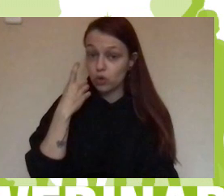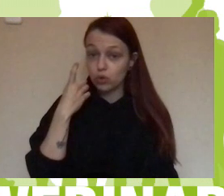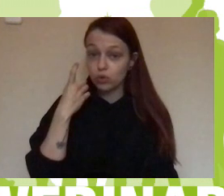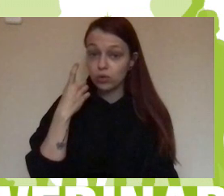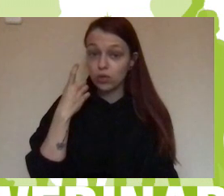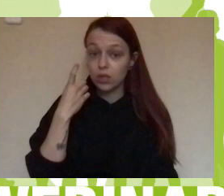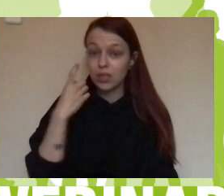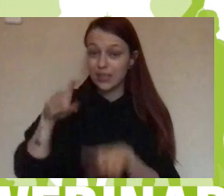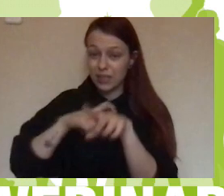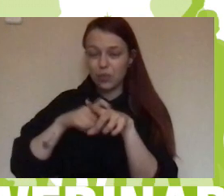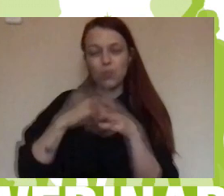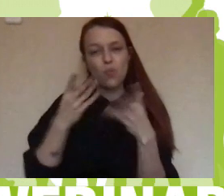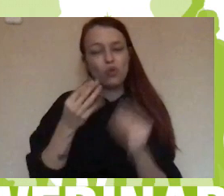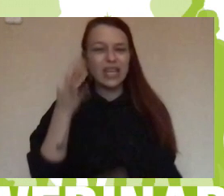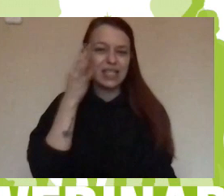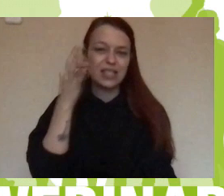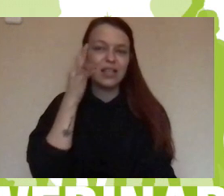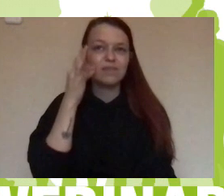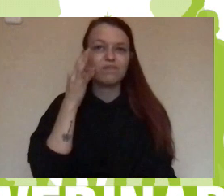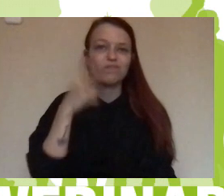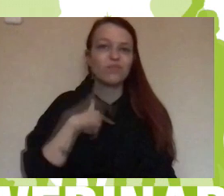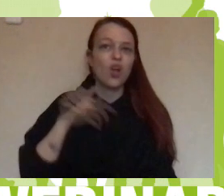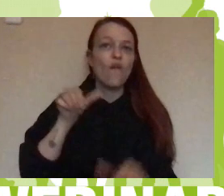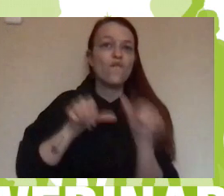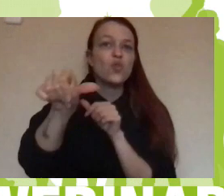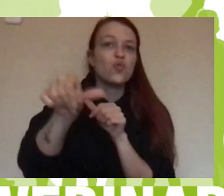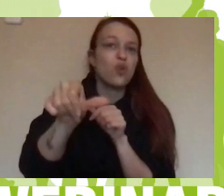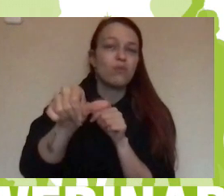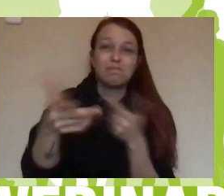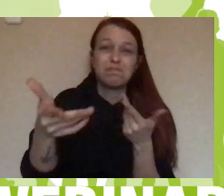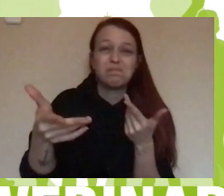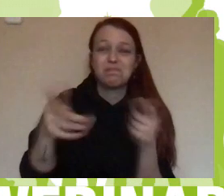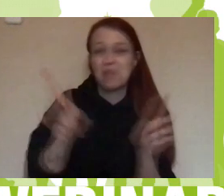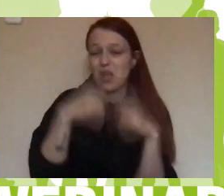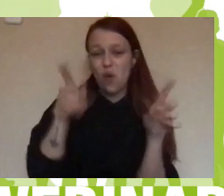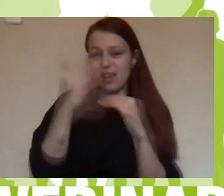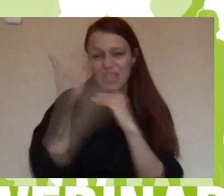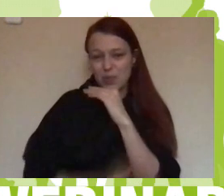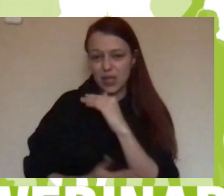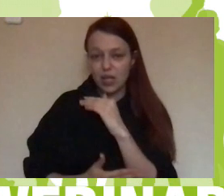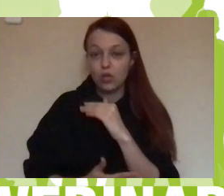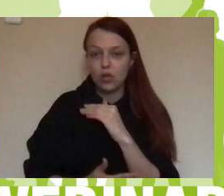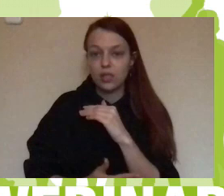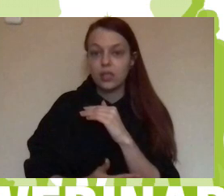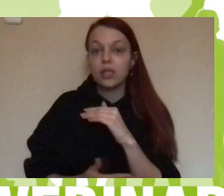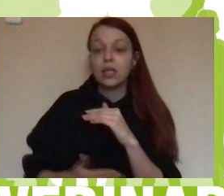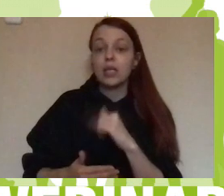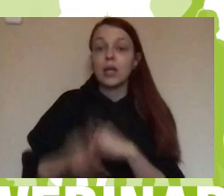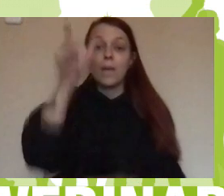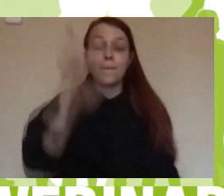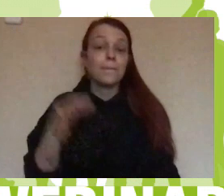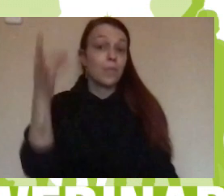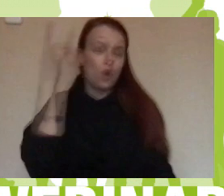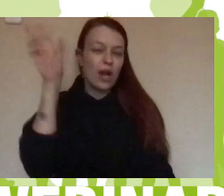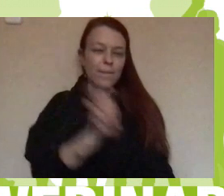expectativas son muy limitadas y al traerles al centro, en este caso viene una mentora, que era una arquitecta,